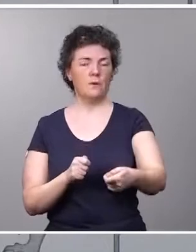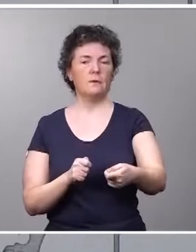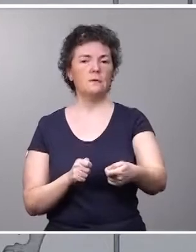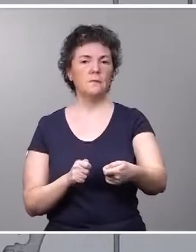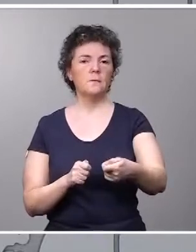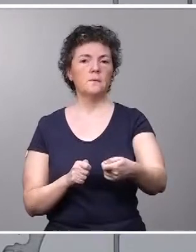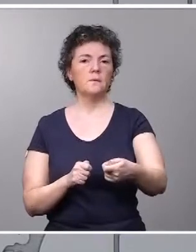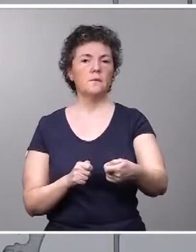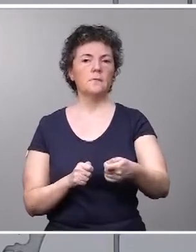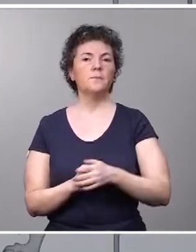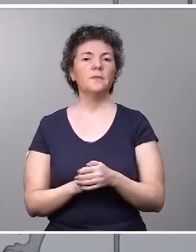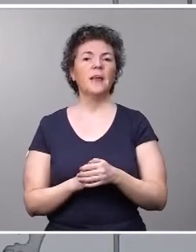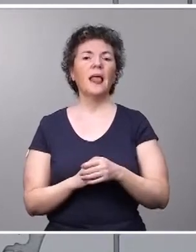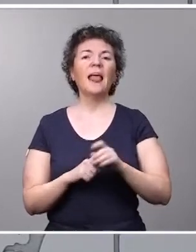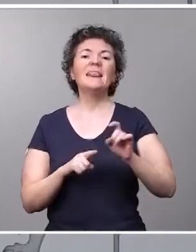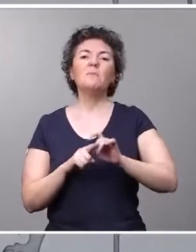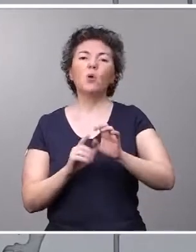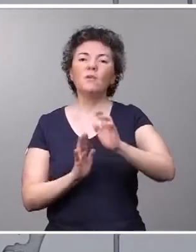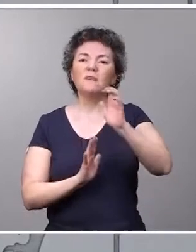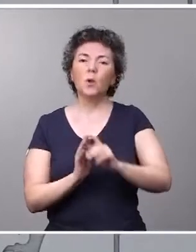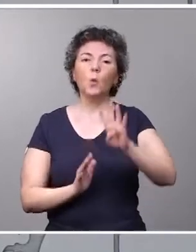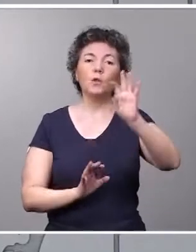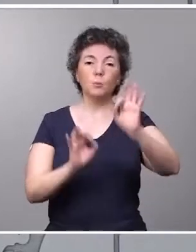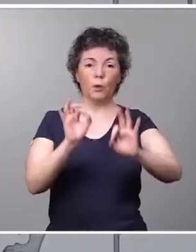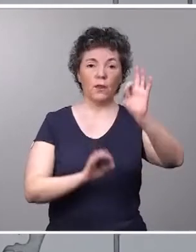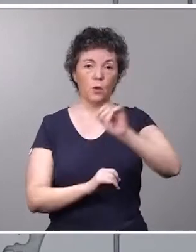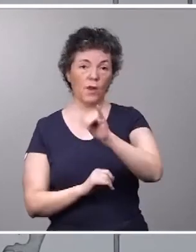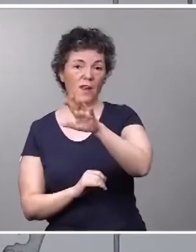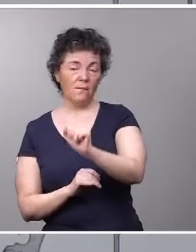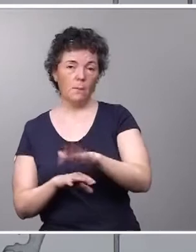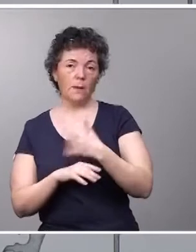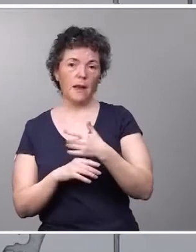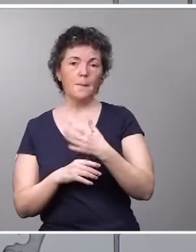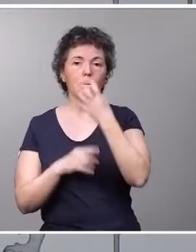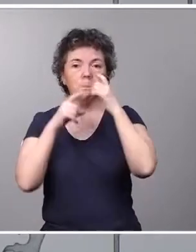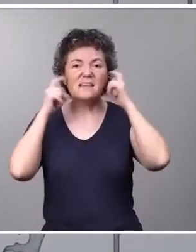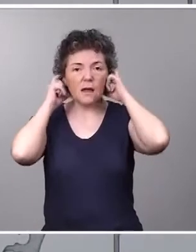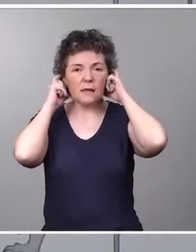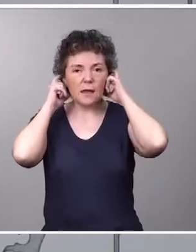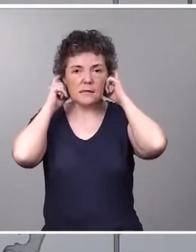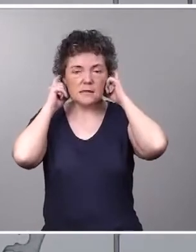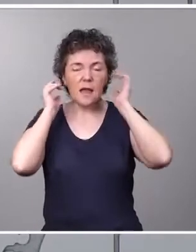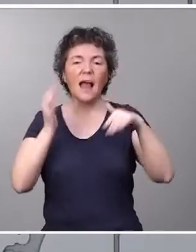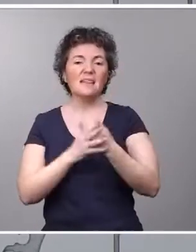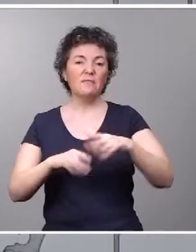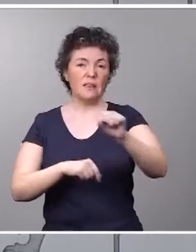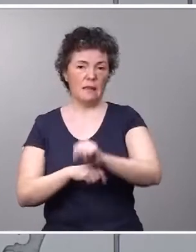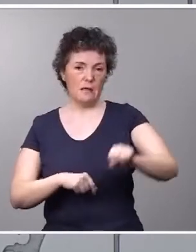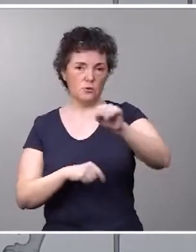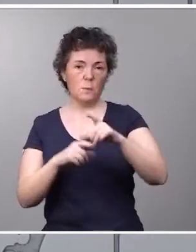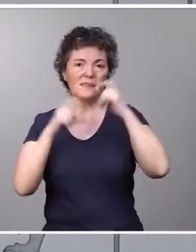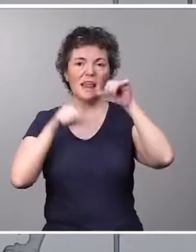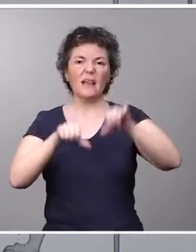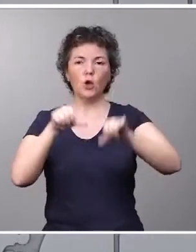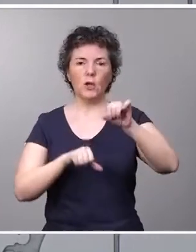tipo reducido del 4% en el IVA para las mascarillas quirúrgicas hasta el fin de año. Recordemos que aún seguimos